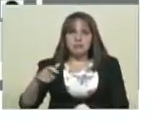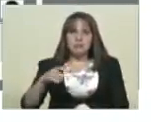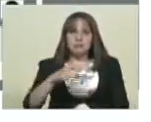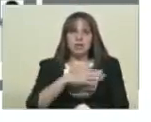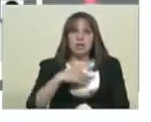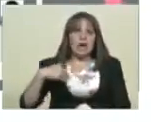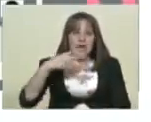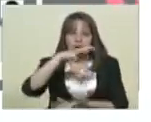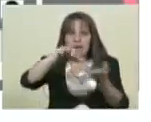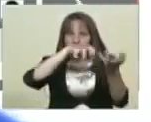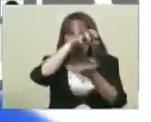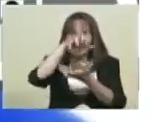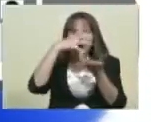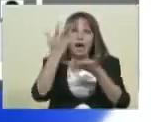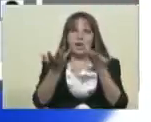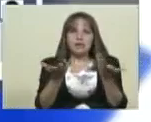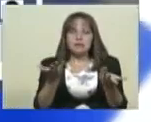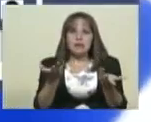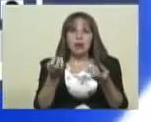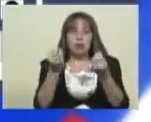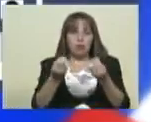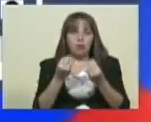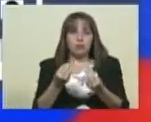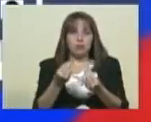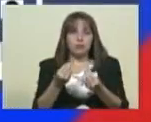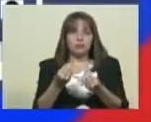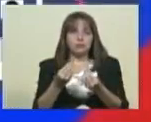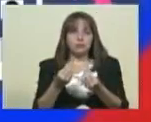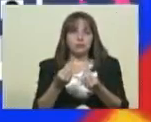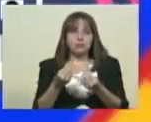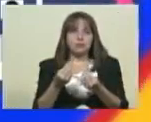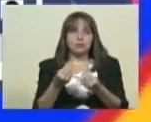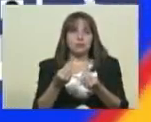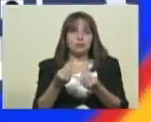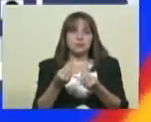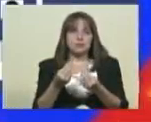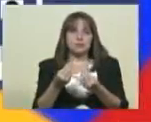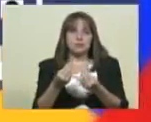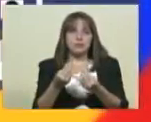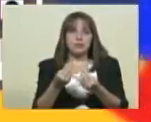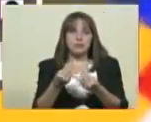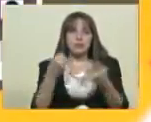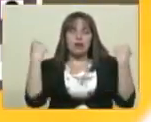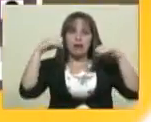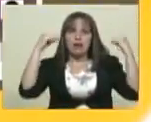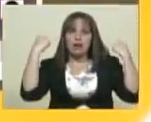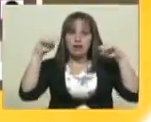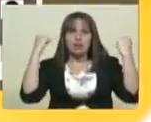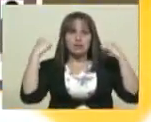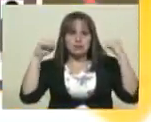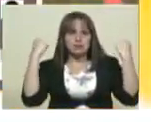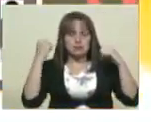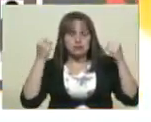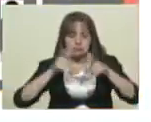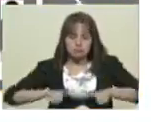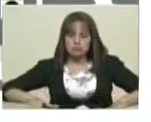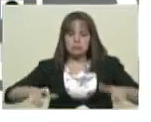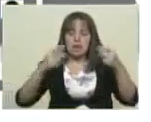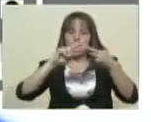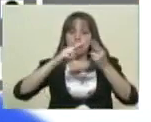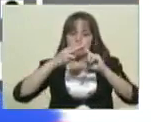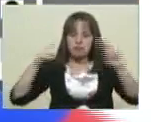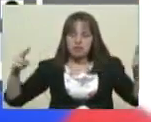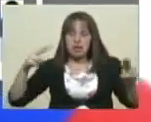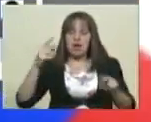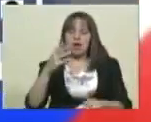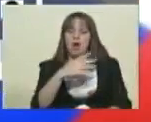distorsionar una medida de protección, distorsionar una garantía de ejercicio de soberanía, tratando de votar